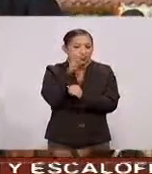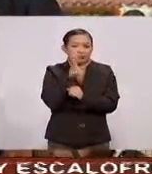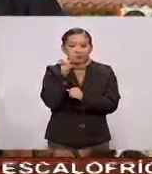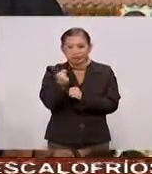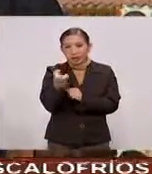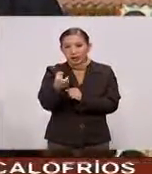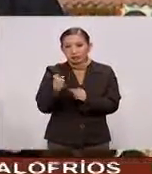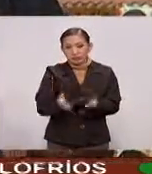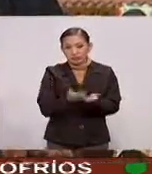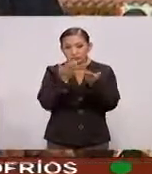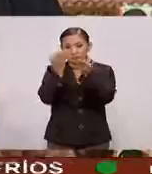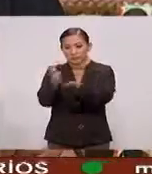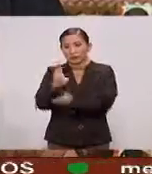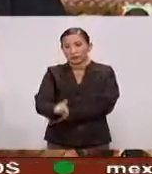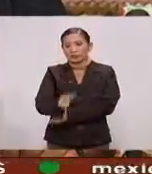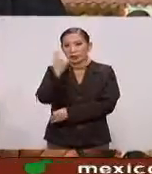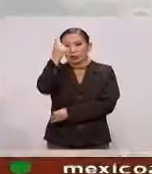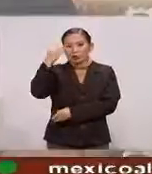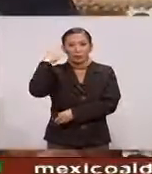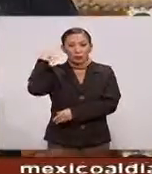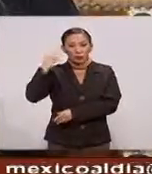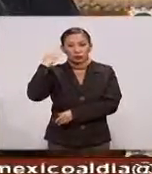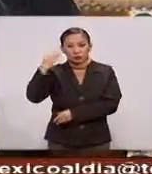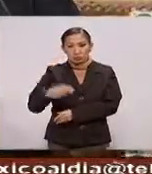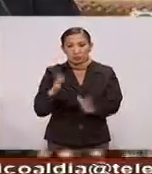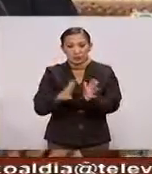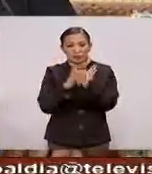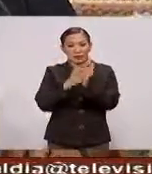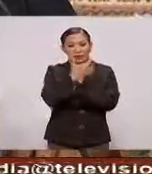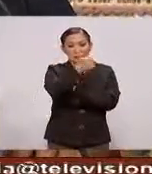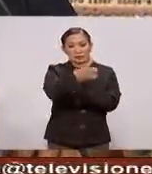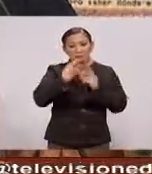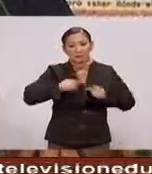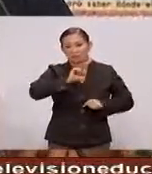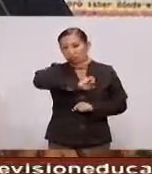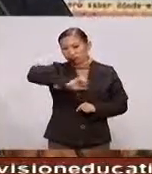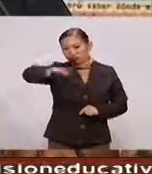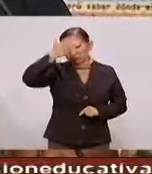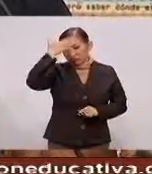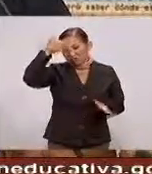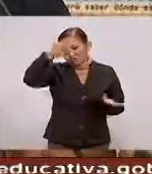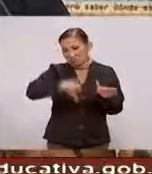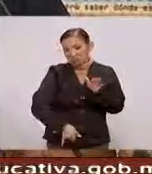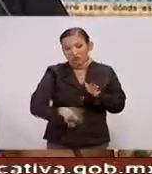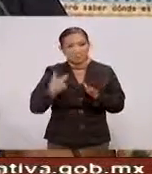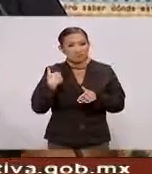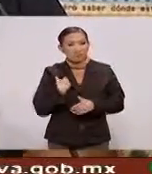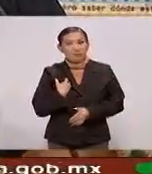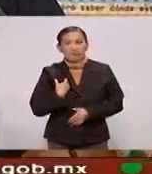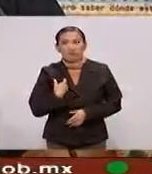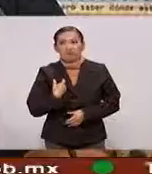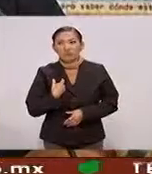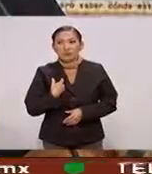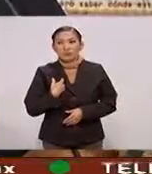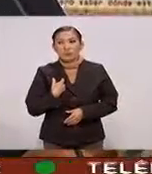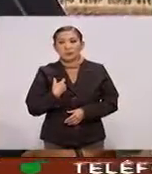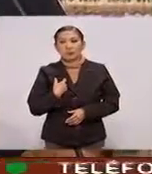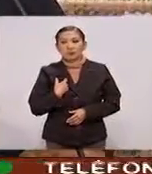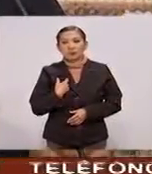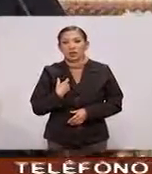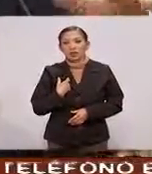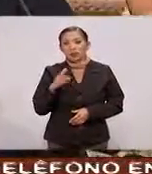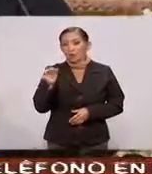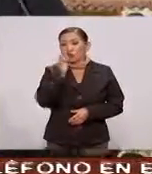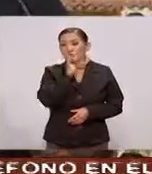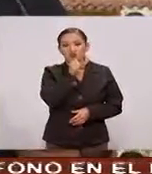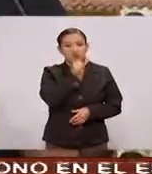este va a ser entregado El 31 de marzo Participan Seis peritos No nos No nos Ha sido